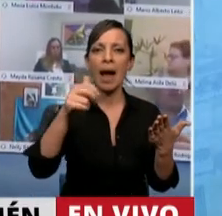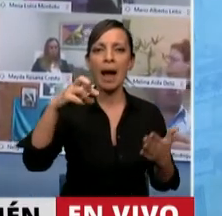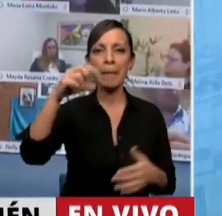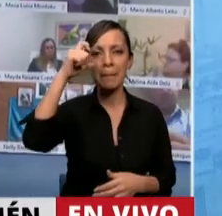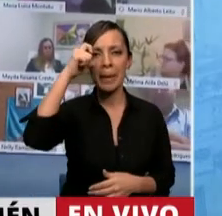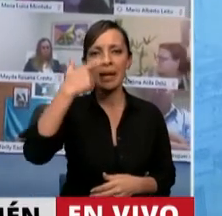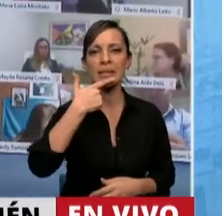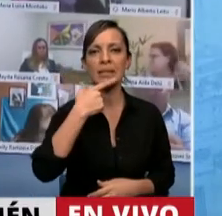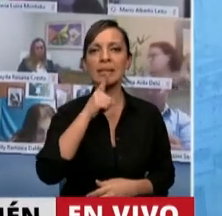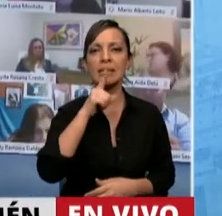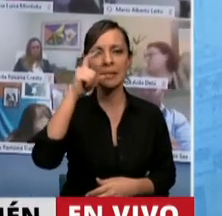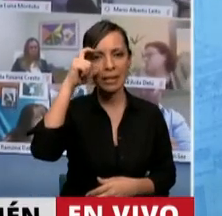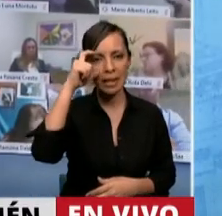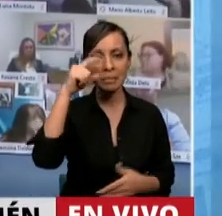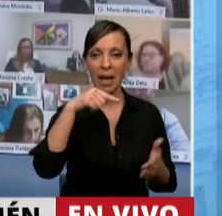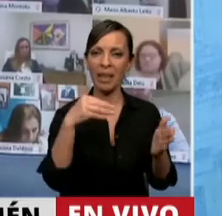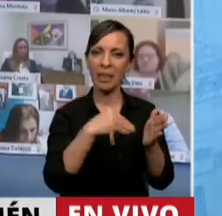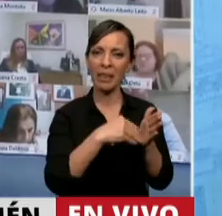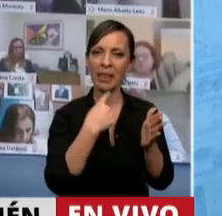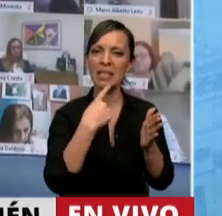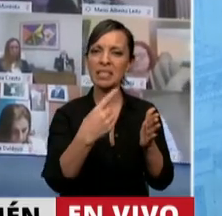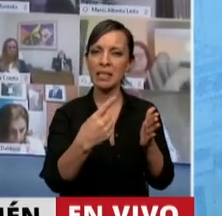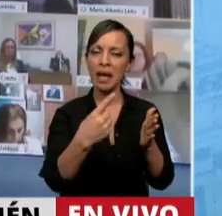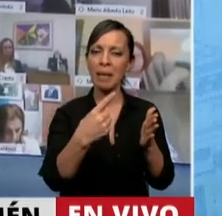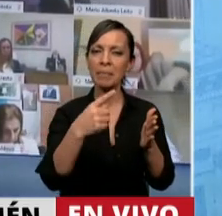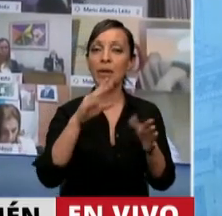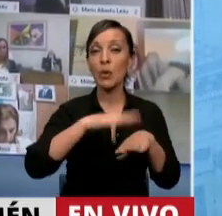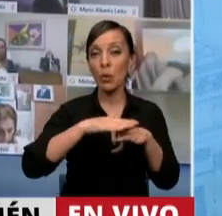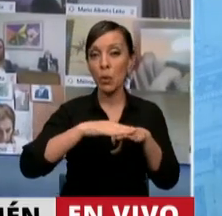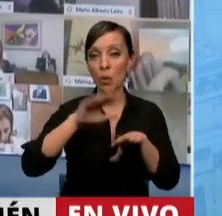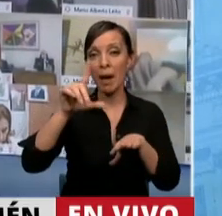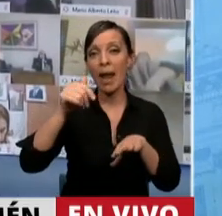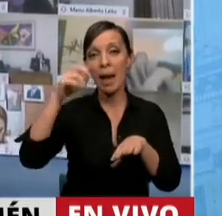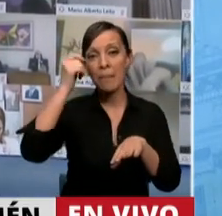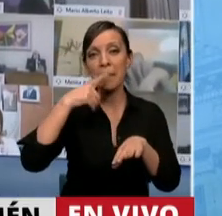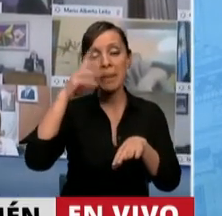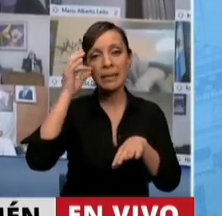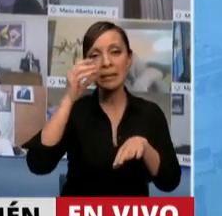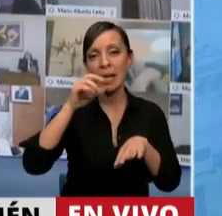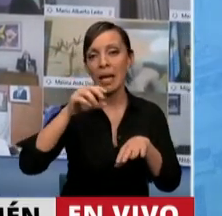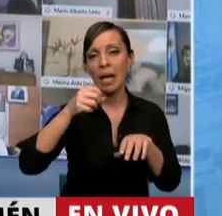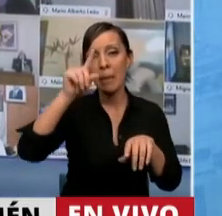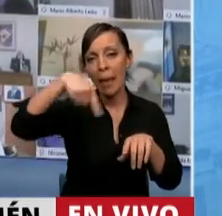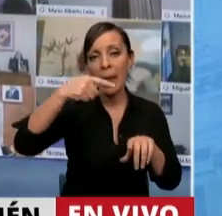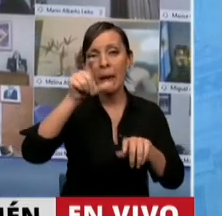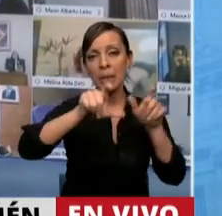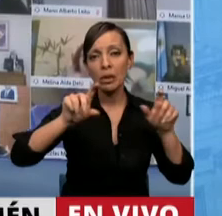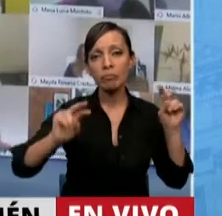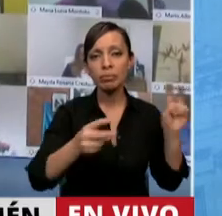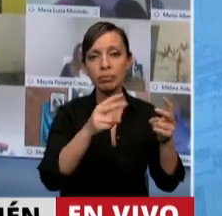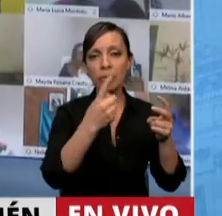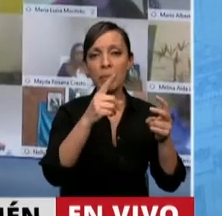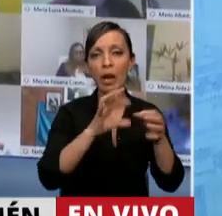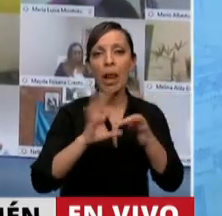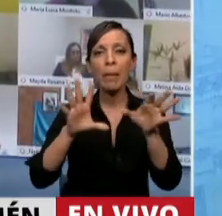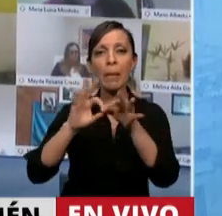Camus que decía que la peste se lleva vidas, pero desnuda almas. Y la